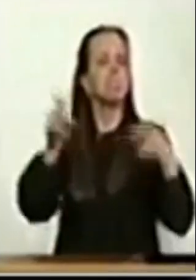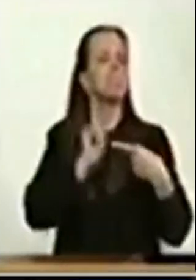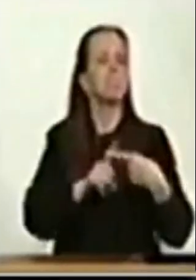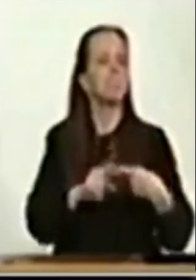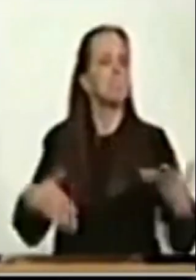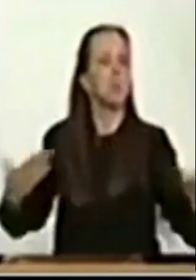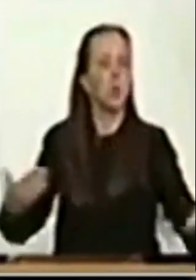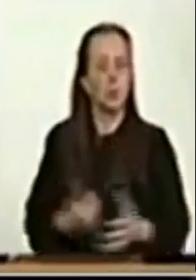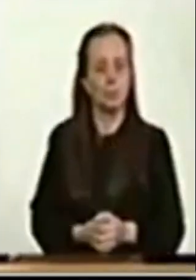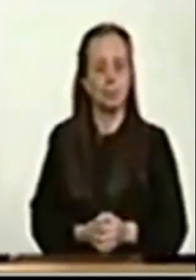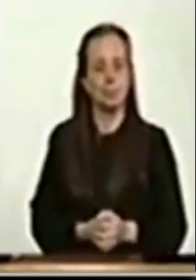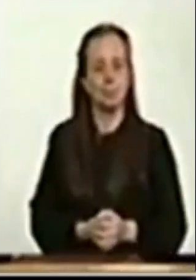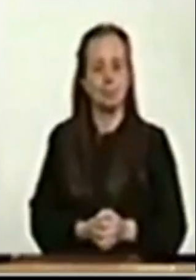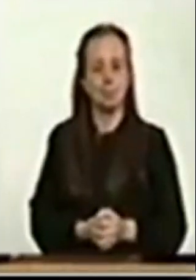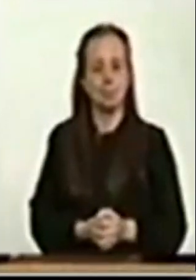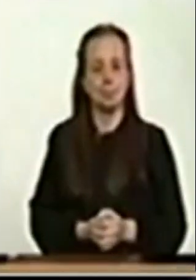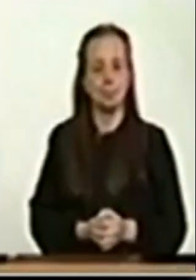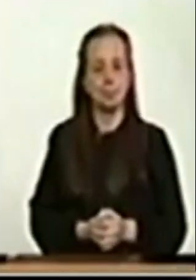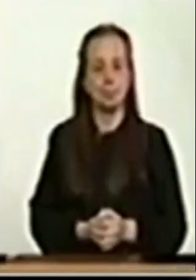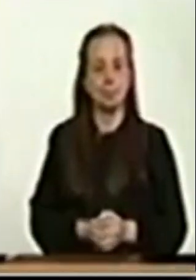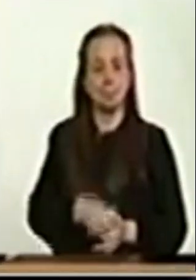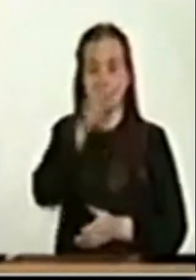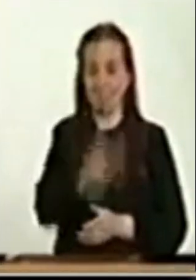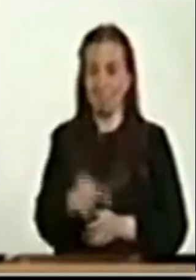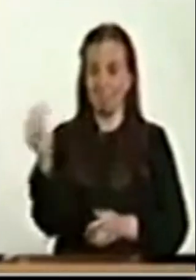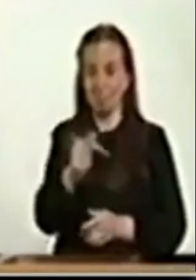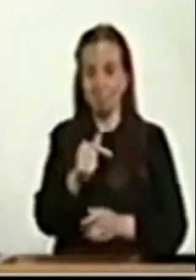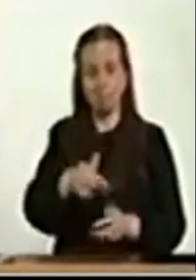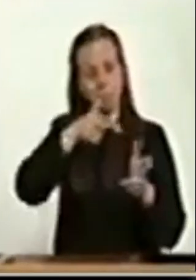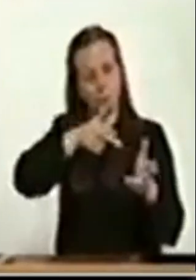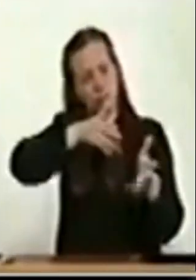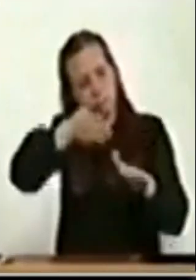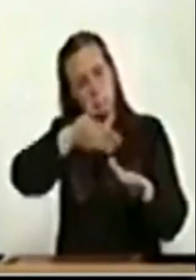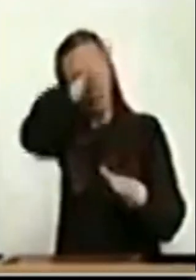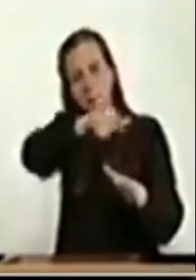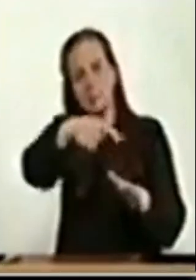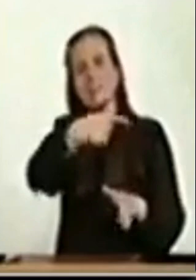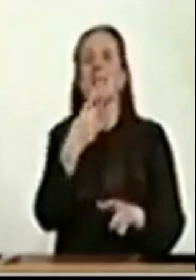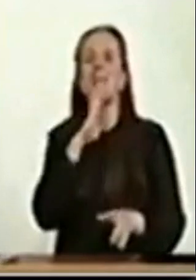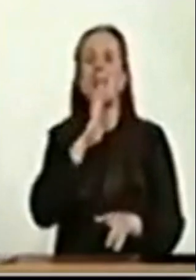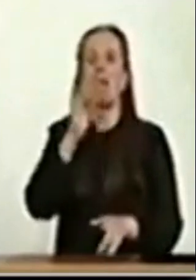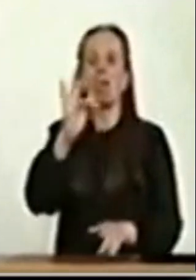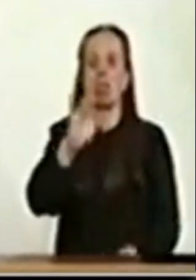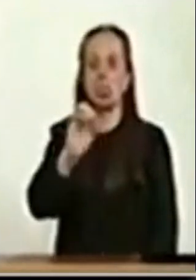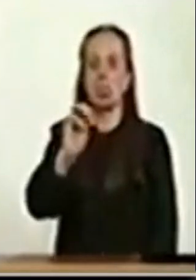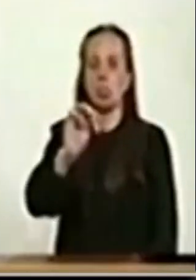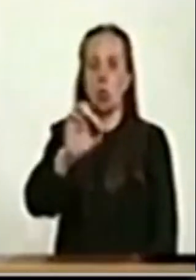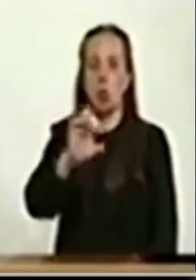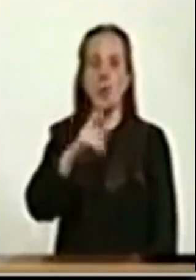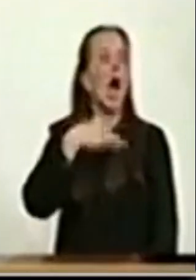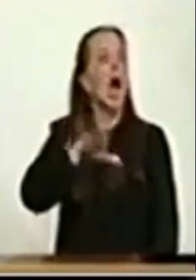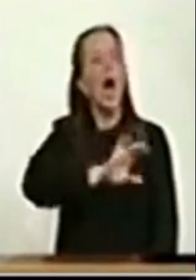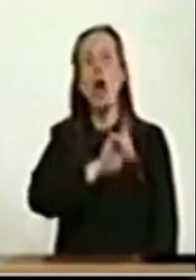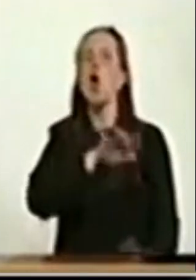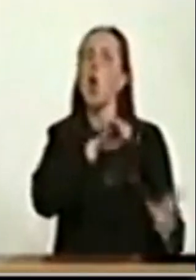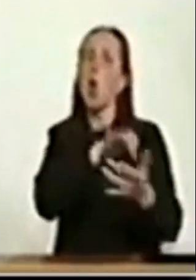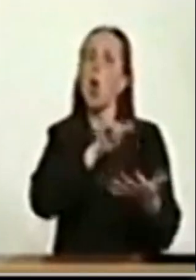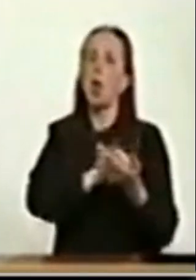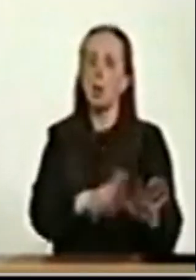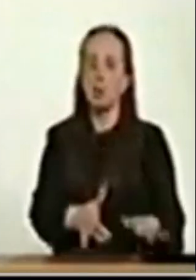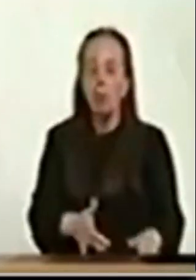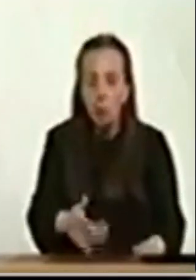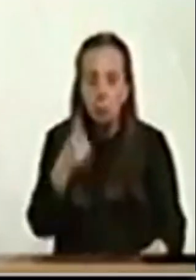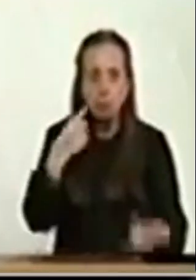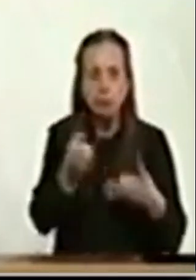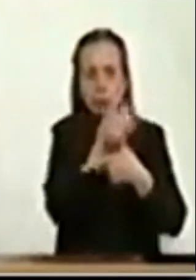El asesinato de Flower Trompeta fue otra ejecución extrajudicial vendida como muerto en combate. Aquí